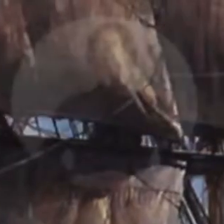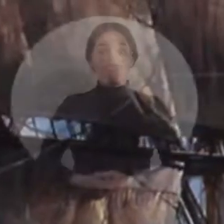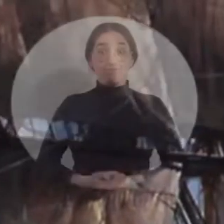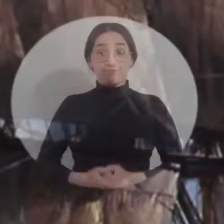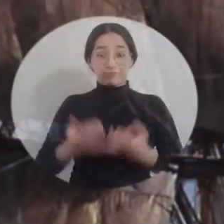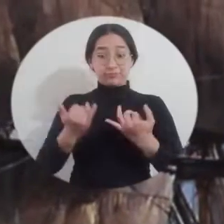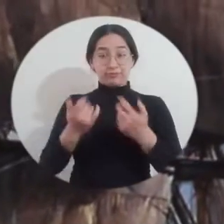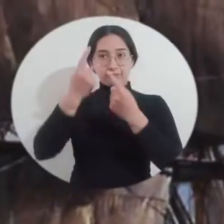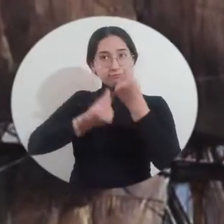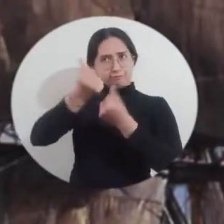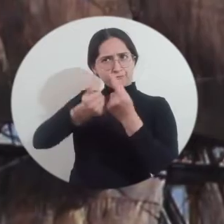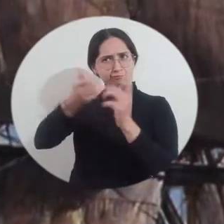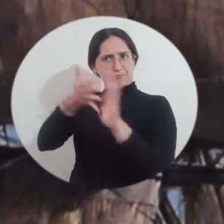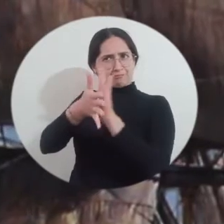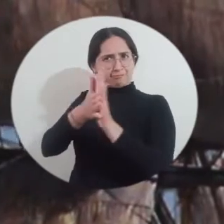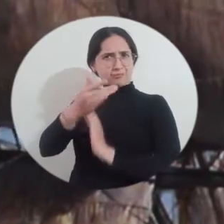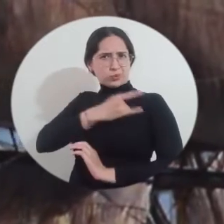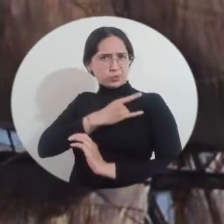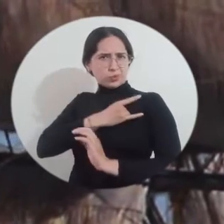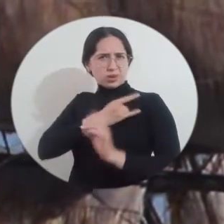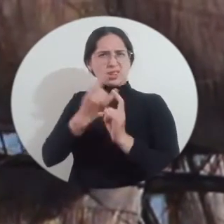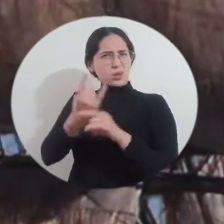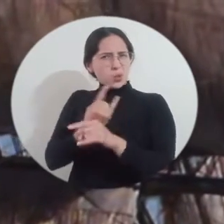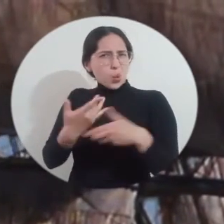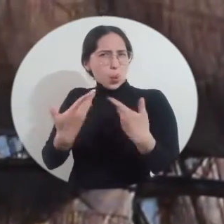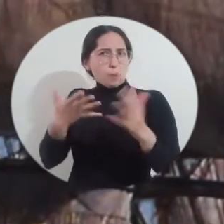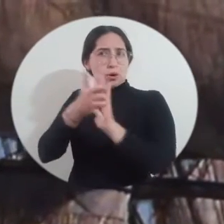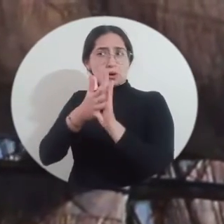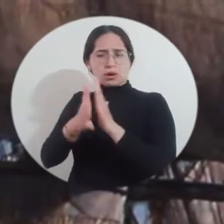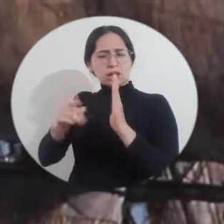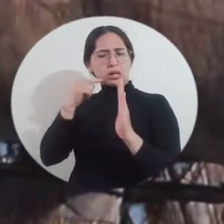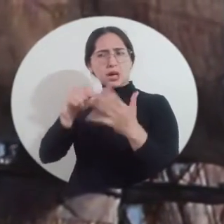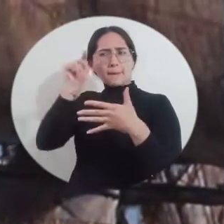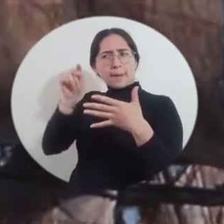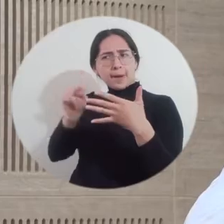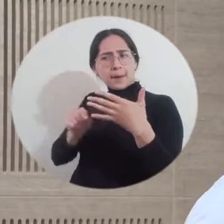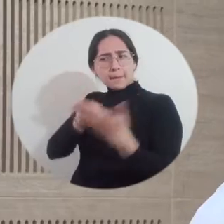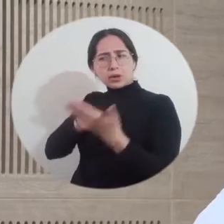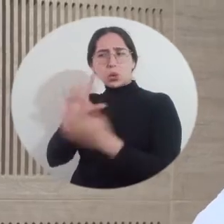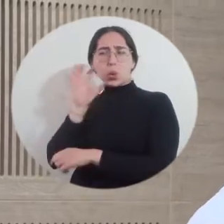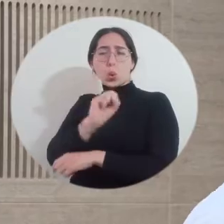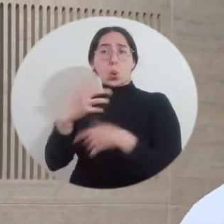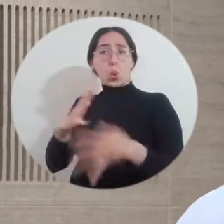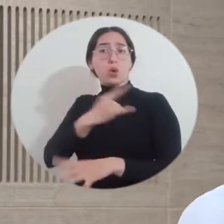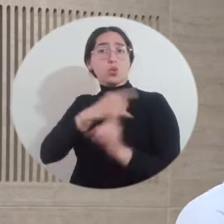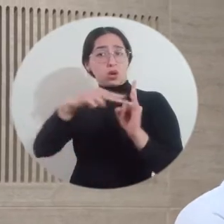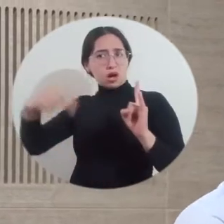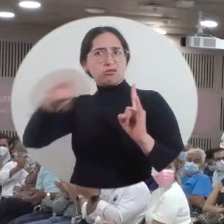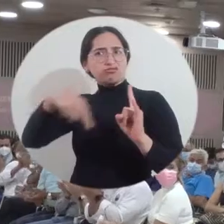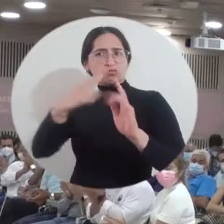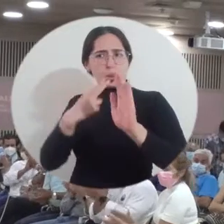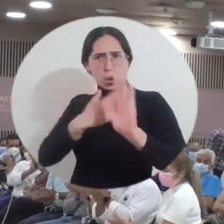En esta rendición de cuentas cabe resaltar el compromiso que ha tenido la universidad de seguir avanzando en los procesos